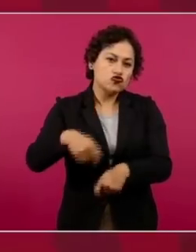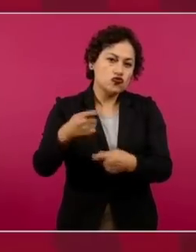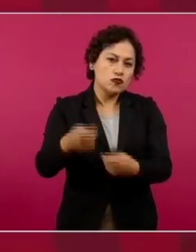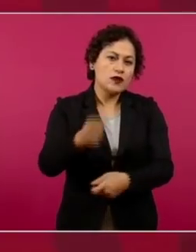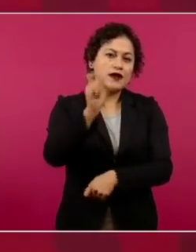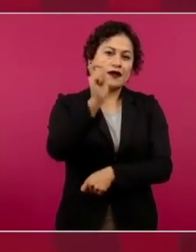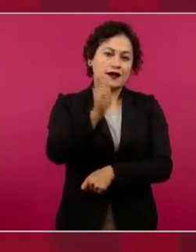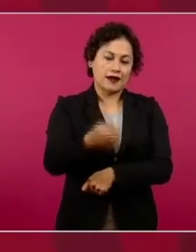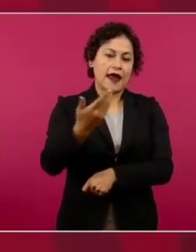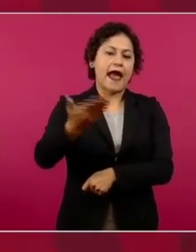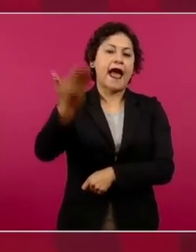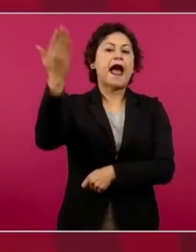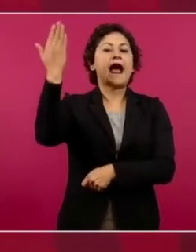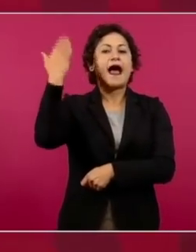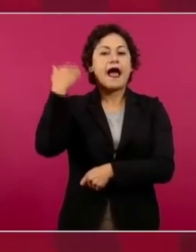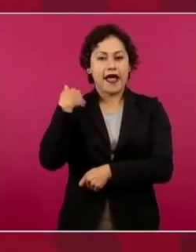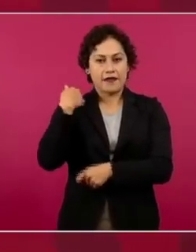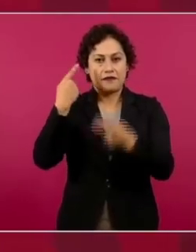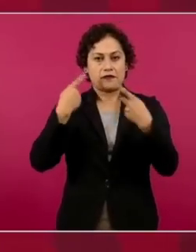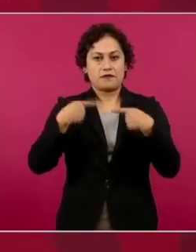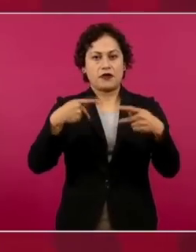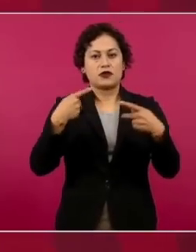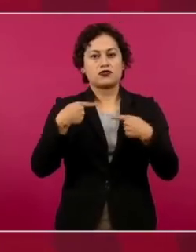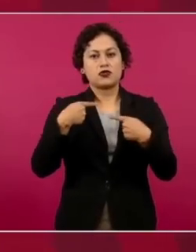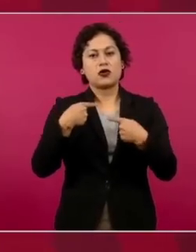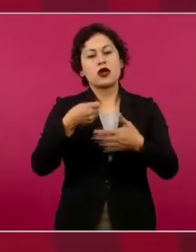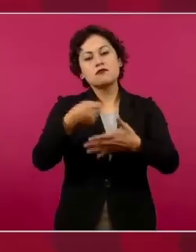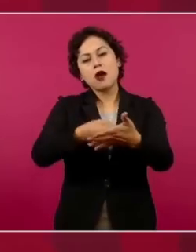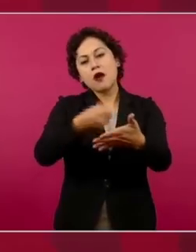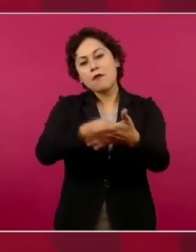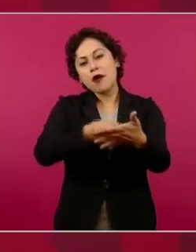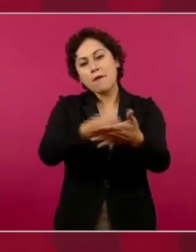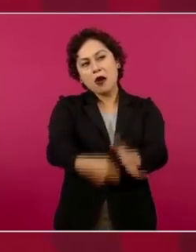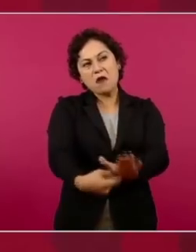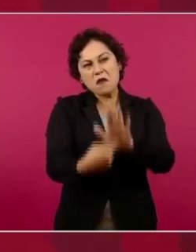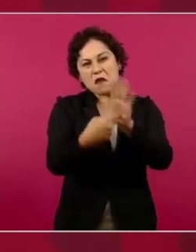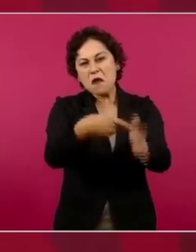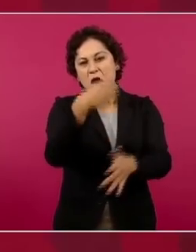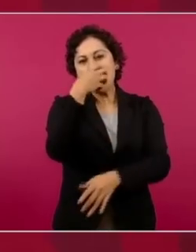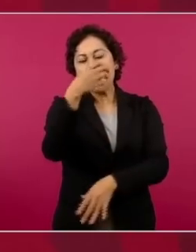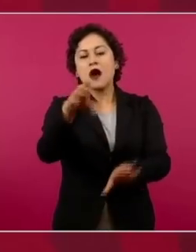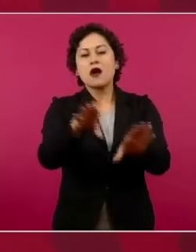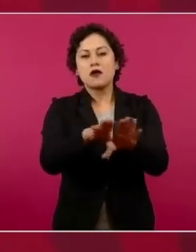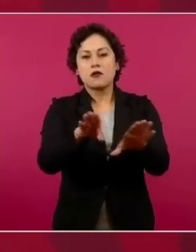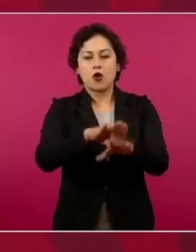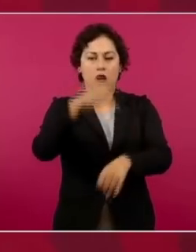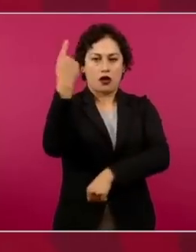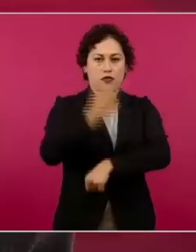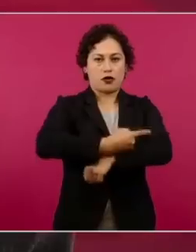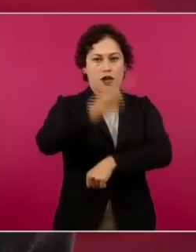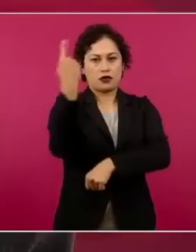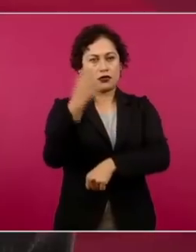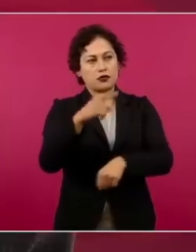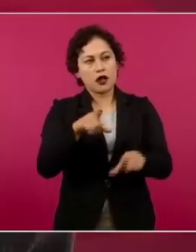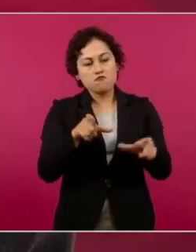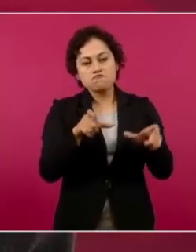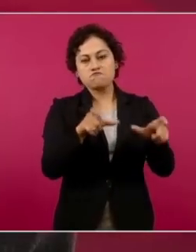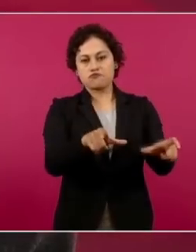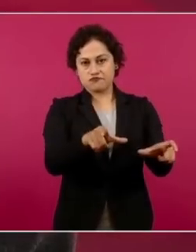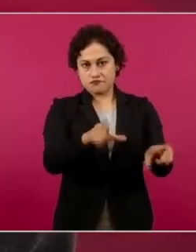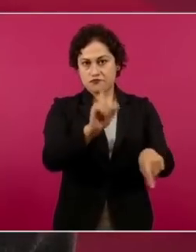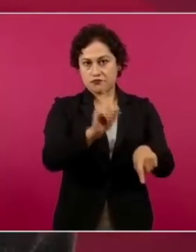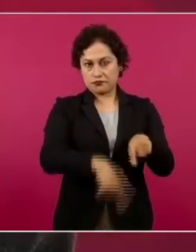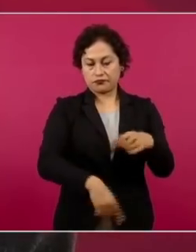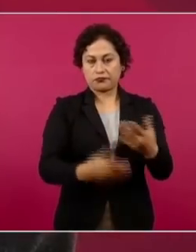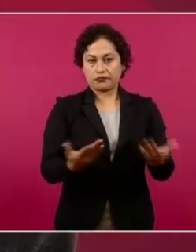toma de las casetas y se llegó